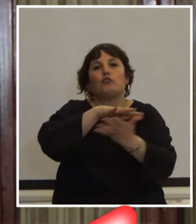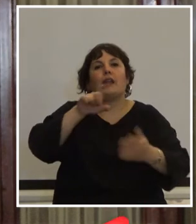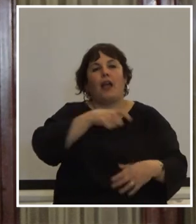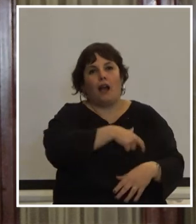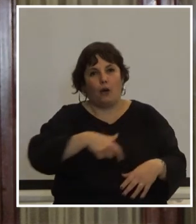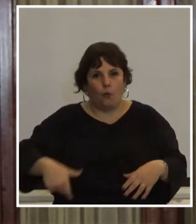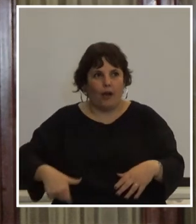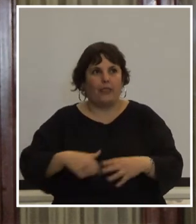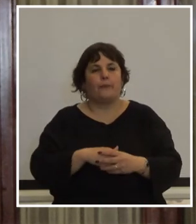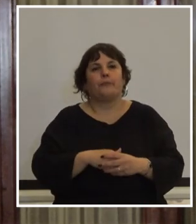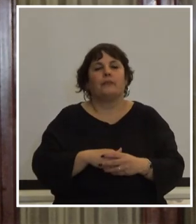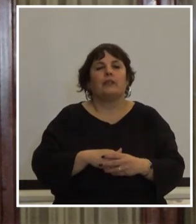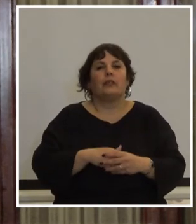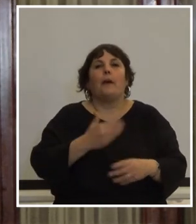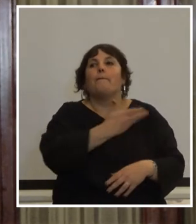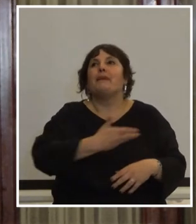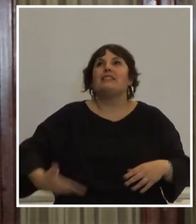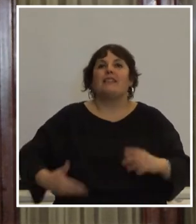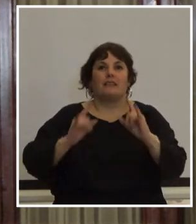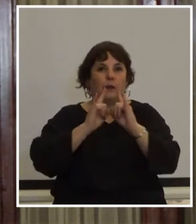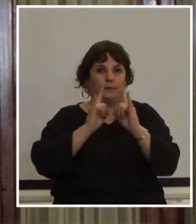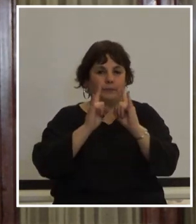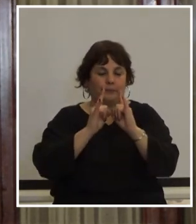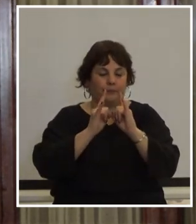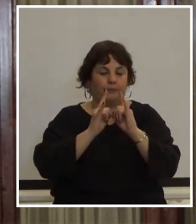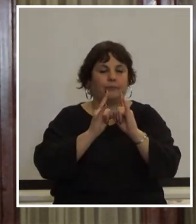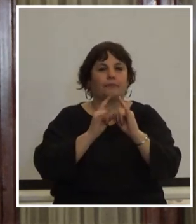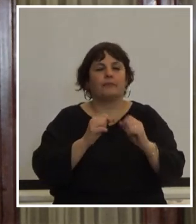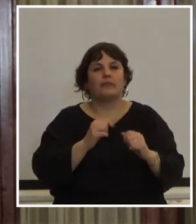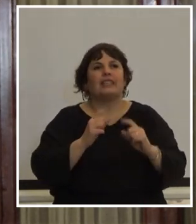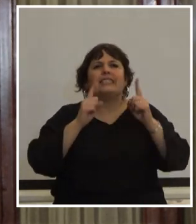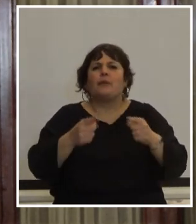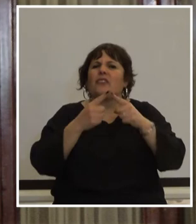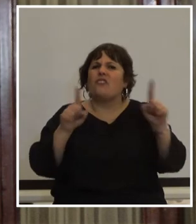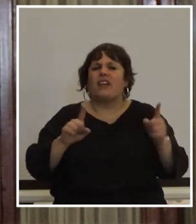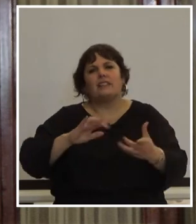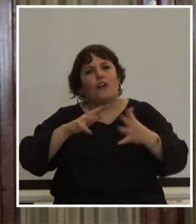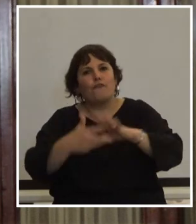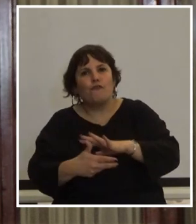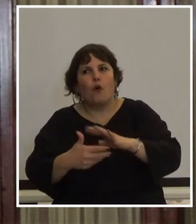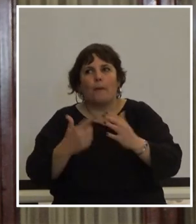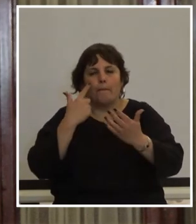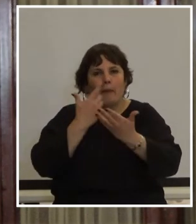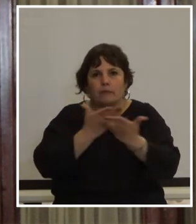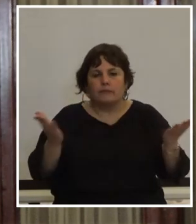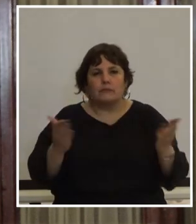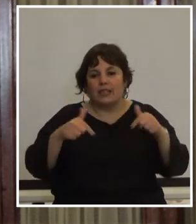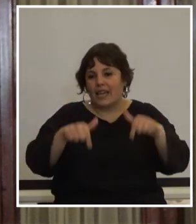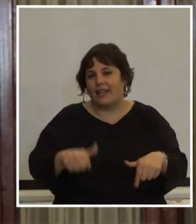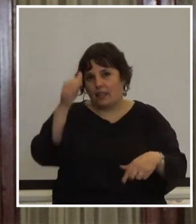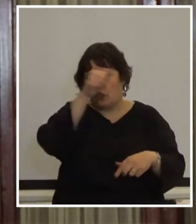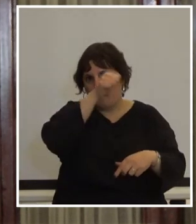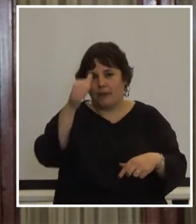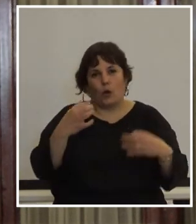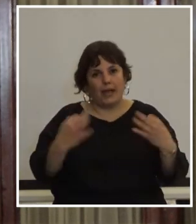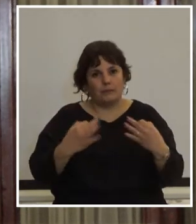de la presidencia de la Cámara de Representantes las diferentes formas de emisión que estamos teniendo este domingo tan